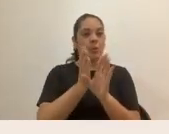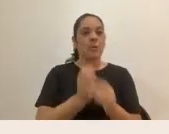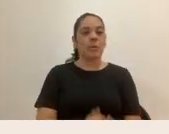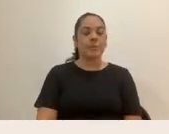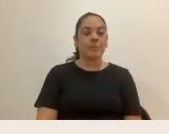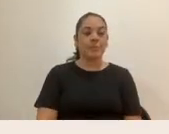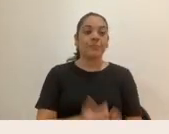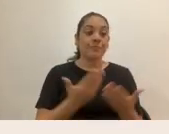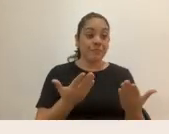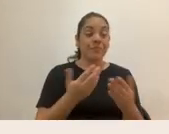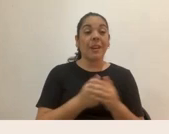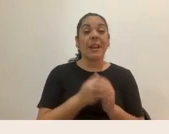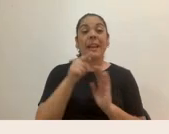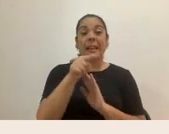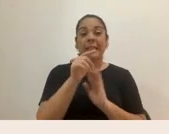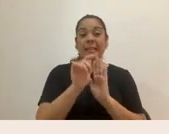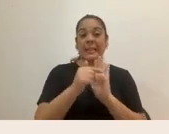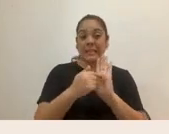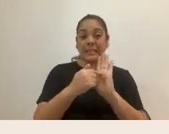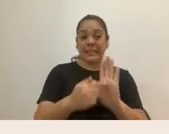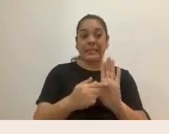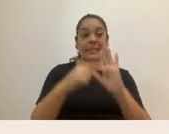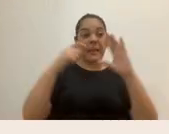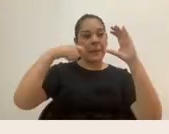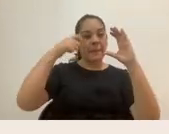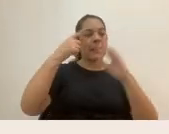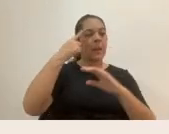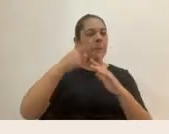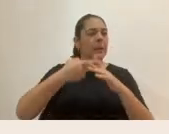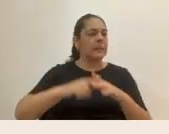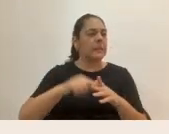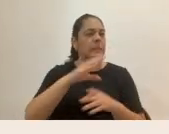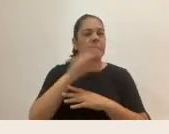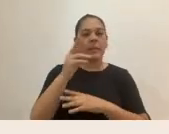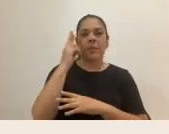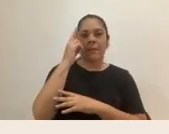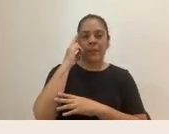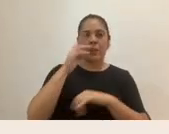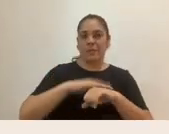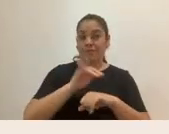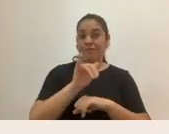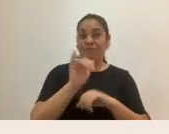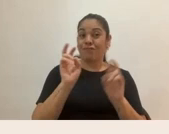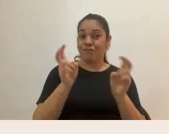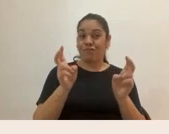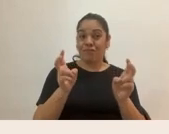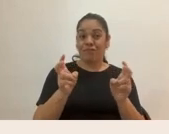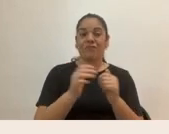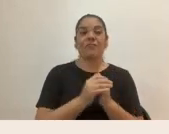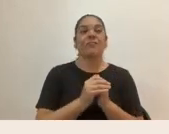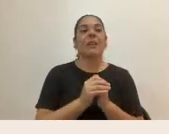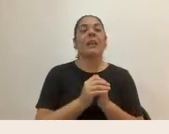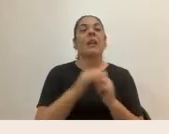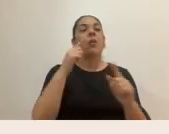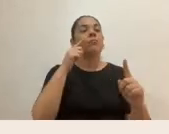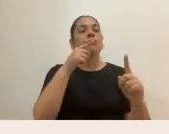Entonces, bueno, este video es para introducir y reflexionar también en cuanto a esto con el fin